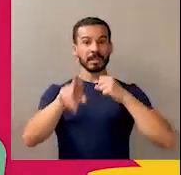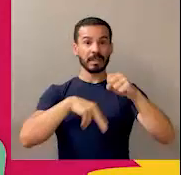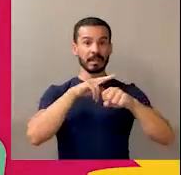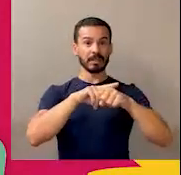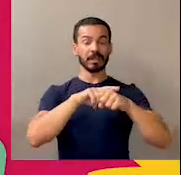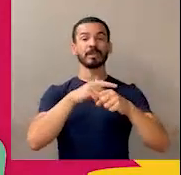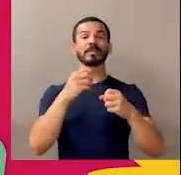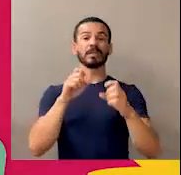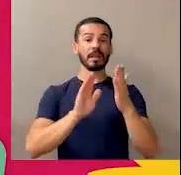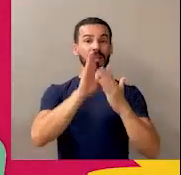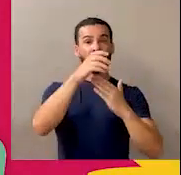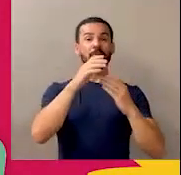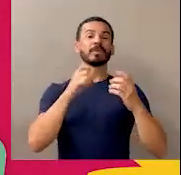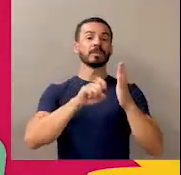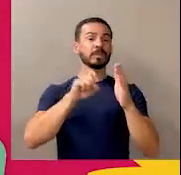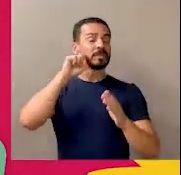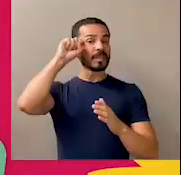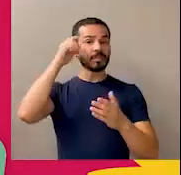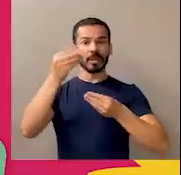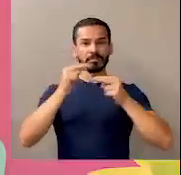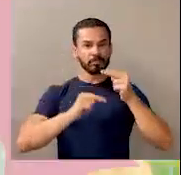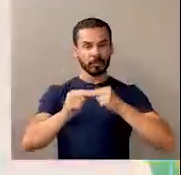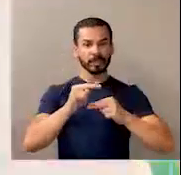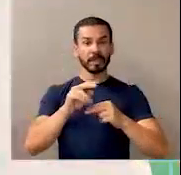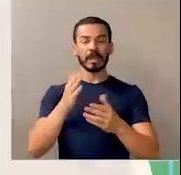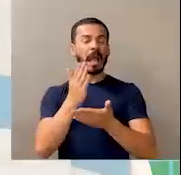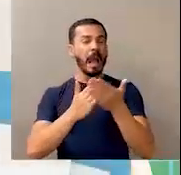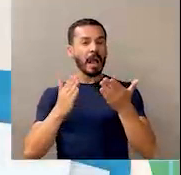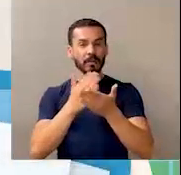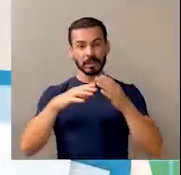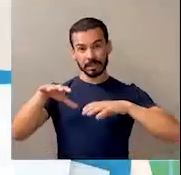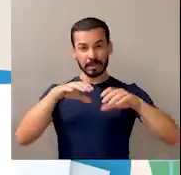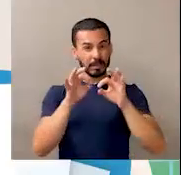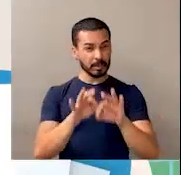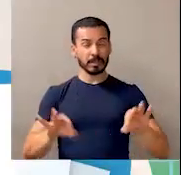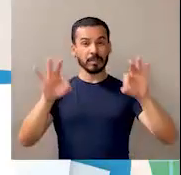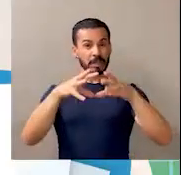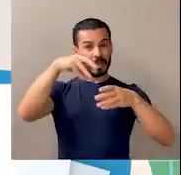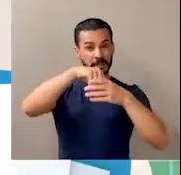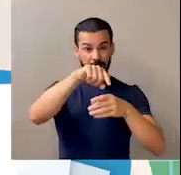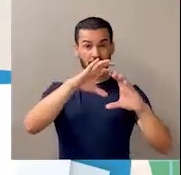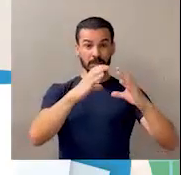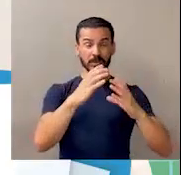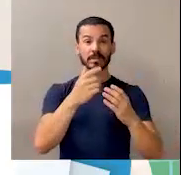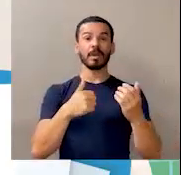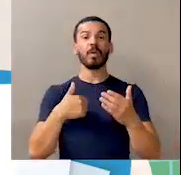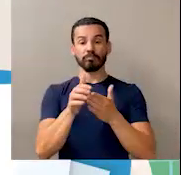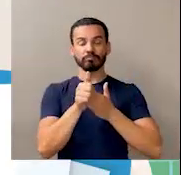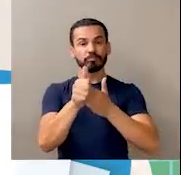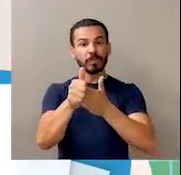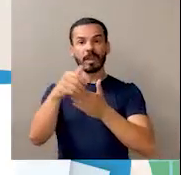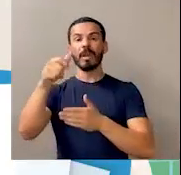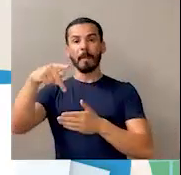Nacional de Explotación Sexual Comercial. Entre algunas de las acciones más importantes del Consejo, bajo la